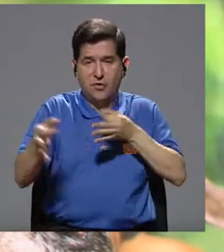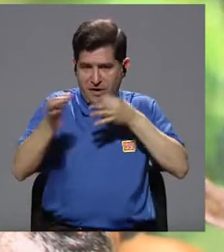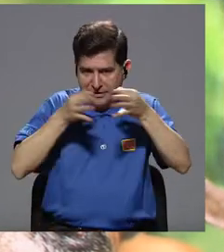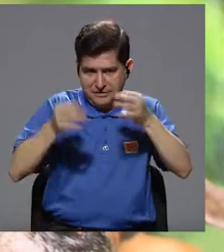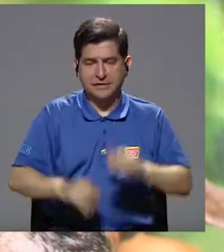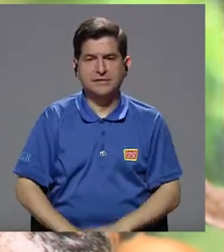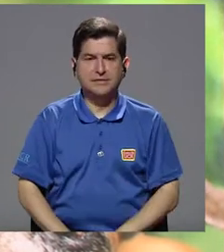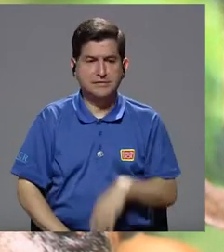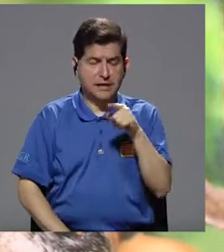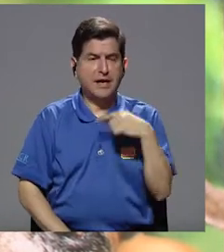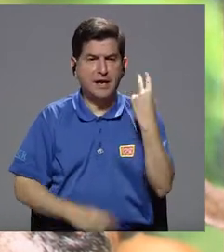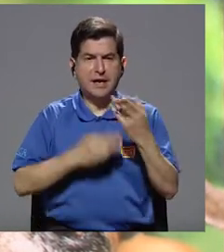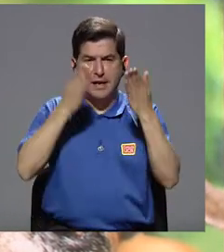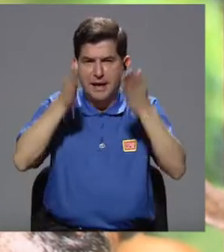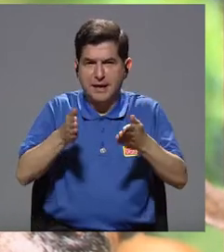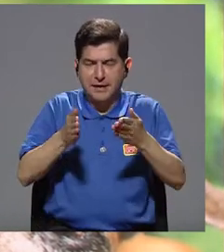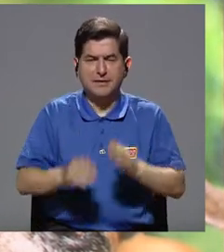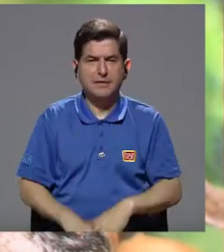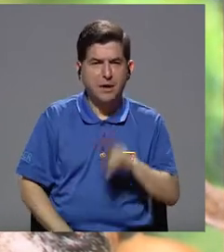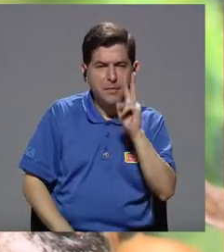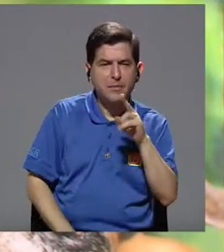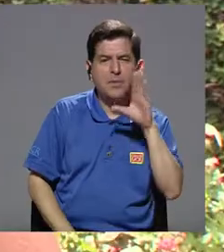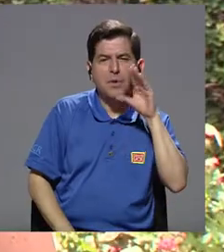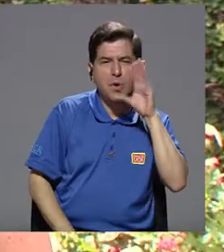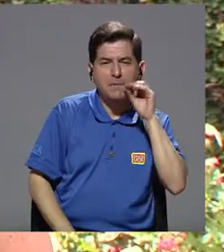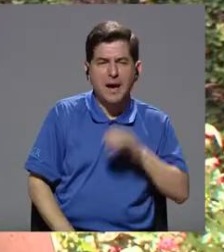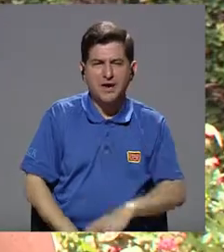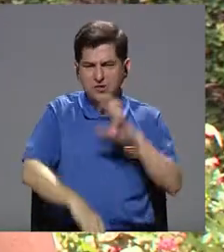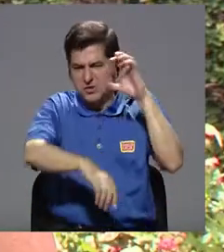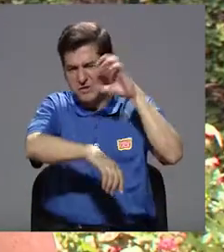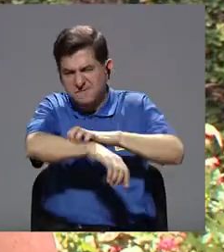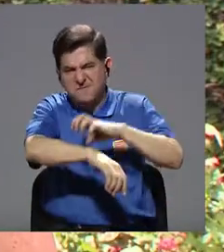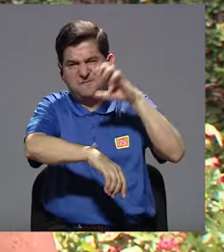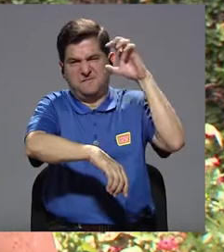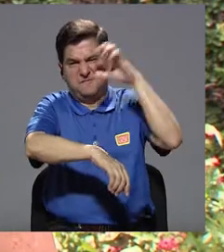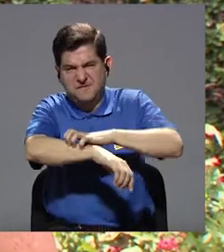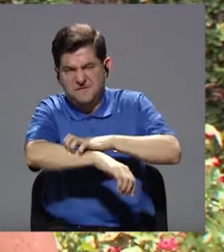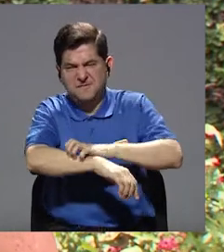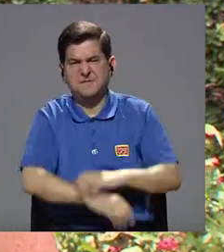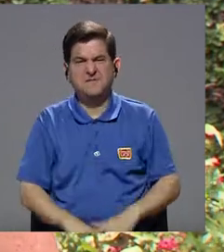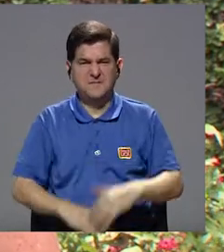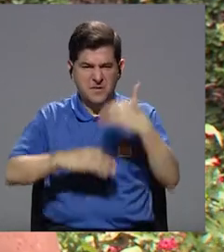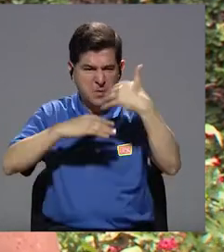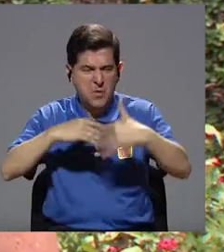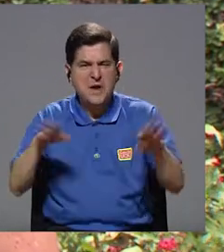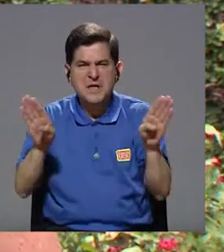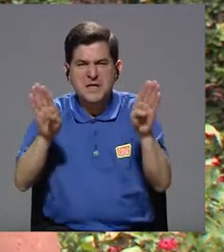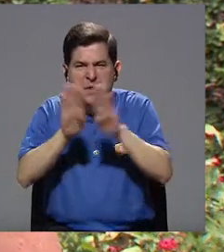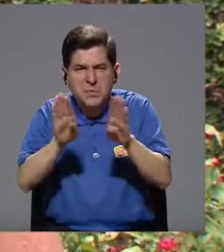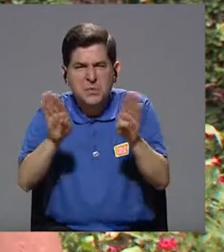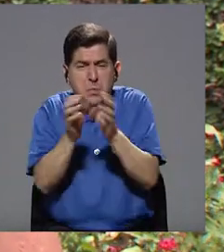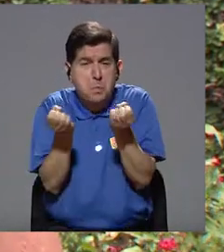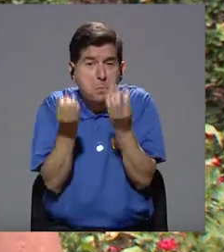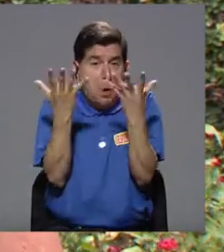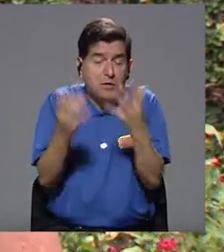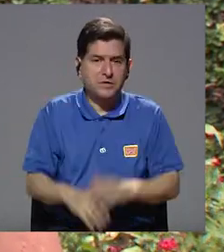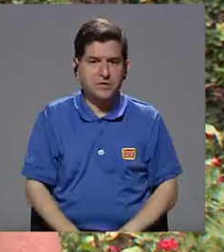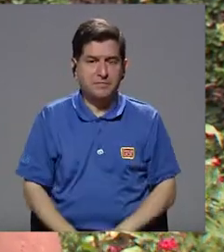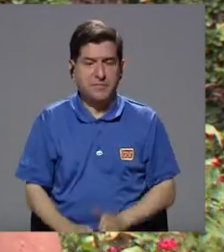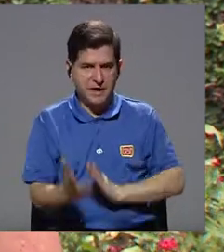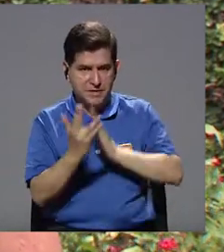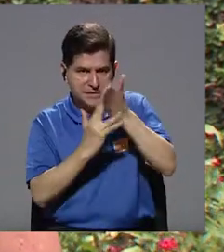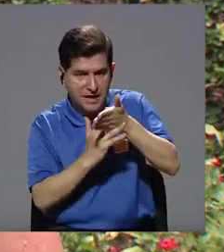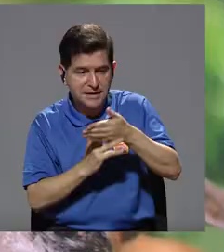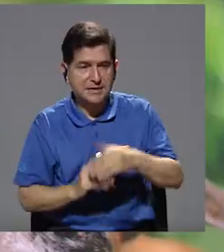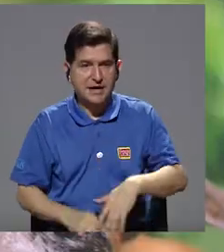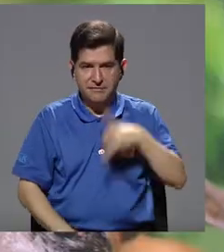este perrito que te digo, Killer, el cual fue una vecina que vio el perro marcado, son perros que están como mordidos, con muchas cicatrices